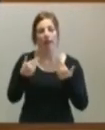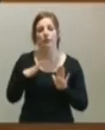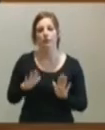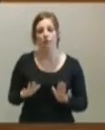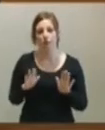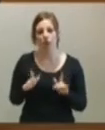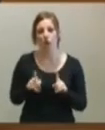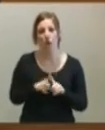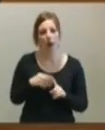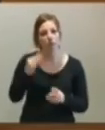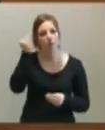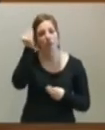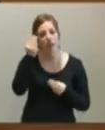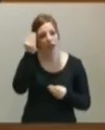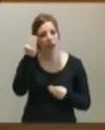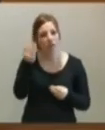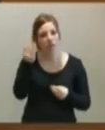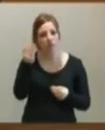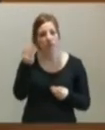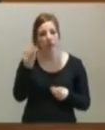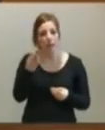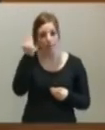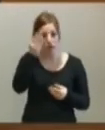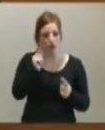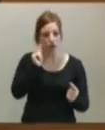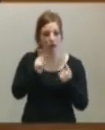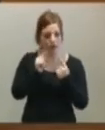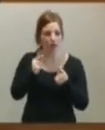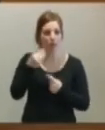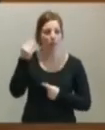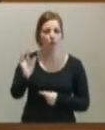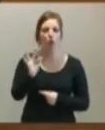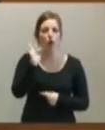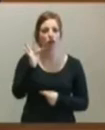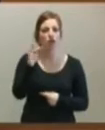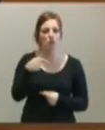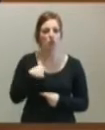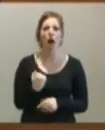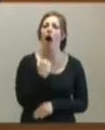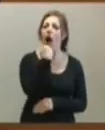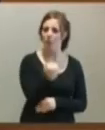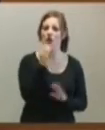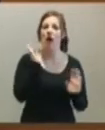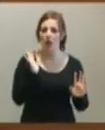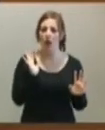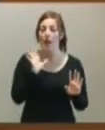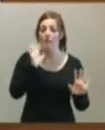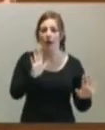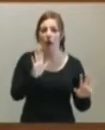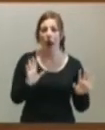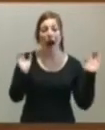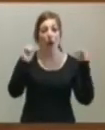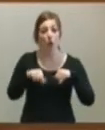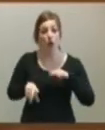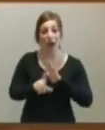es la toma en consideración y, por lo tanto, yo creo que abrir el debate está muy bien y lo vamos a apoyar. Y yo lo voy a apoyar. Pero en el acuerdo de legislatura